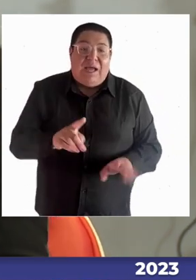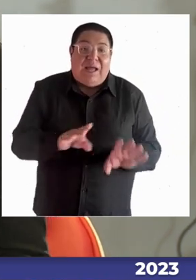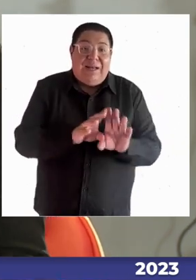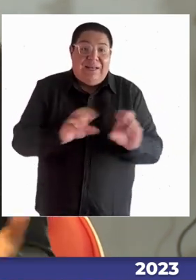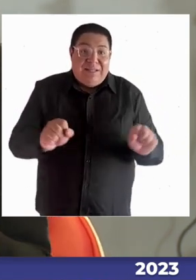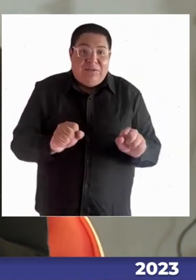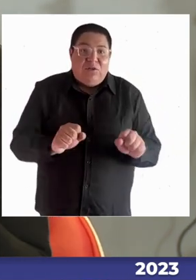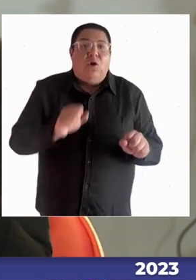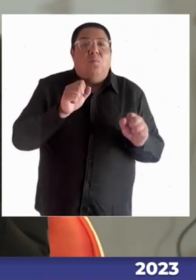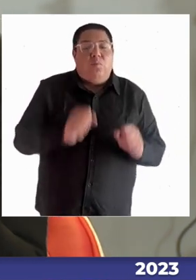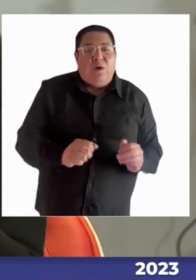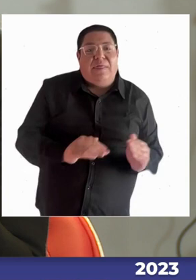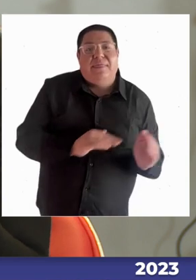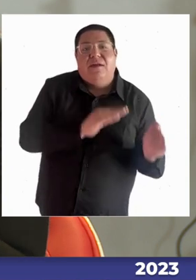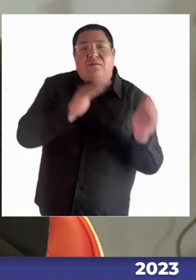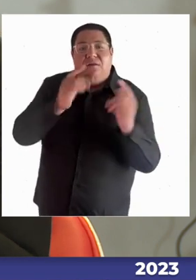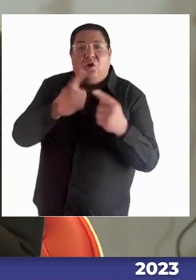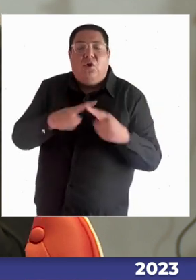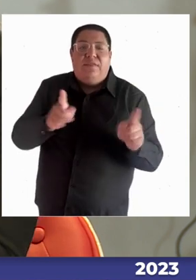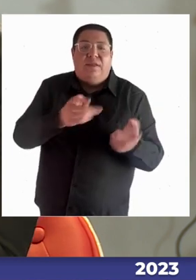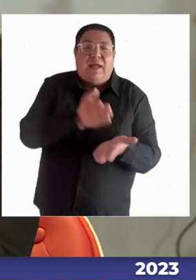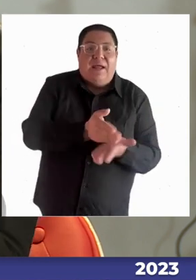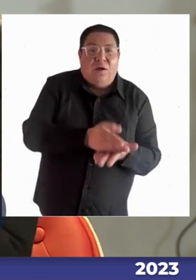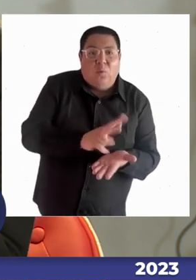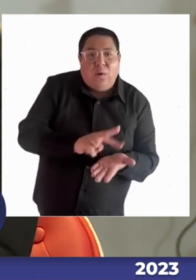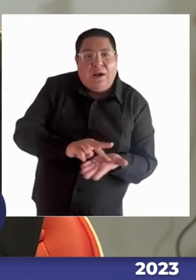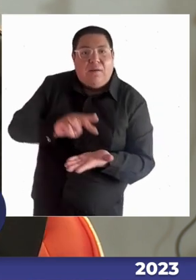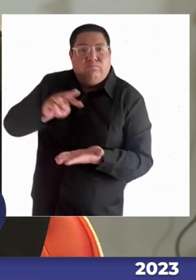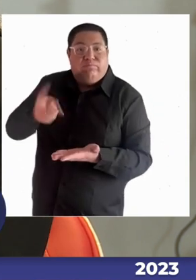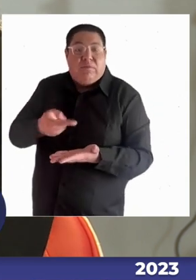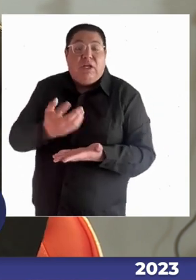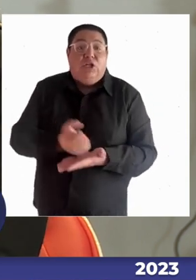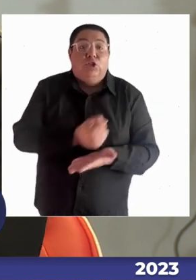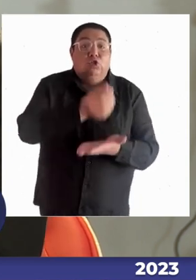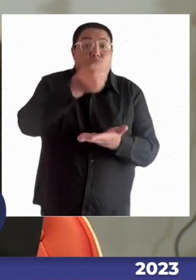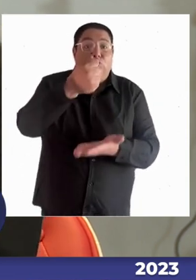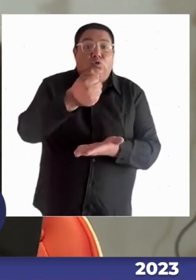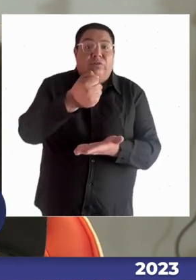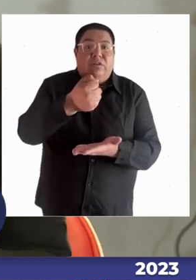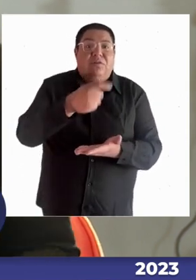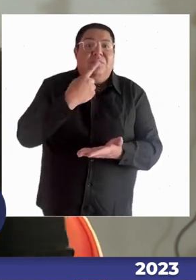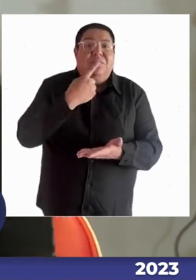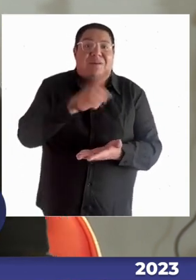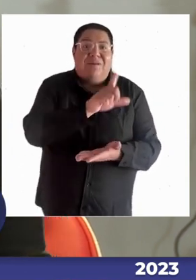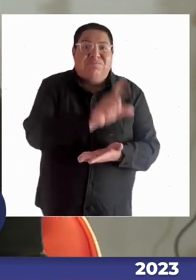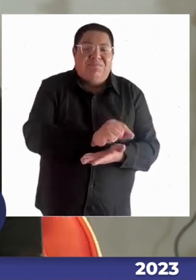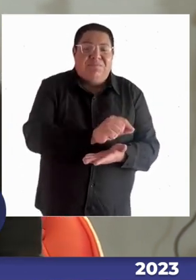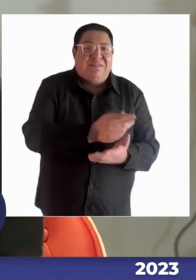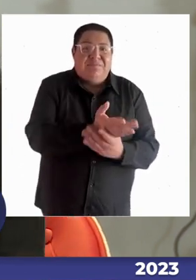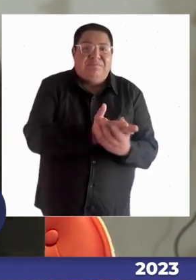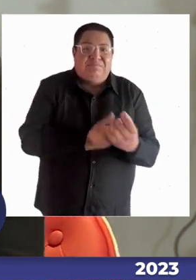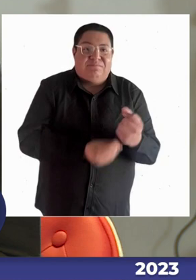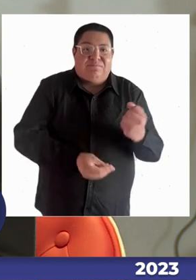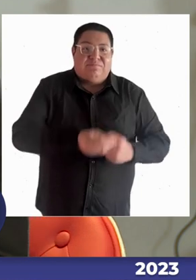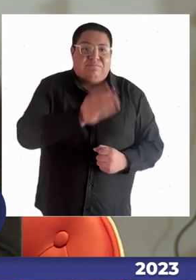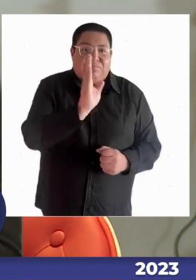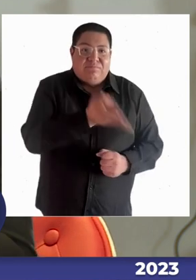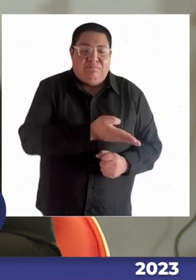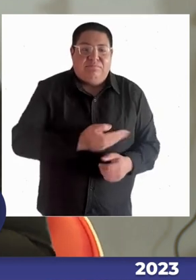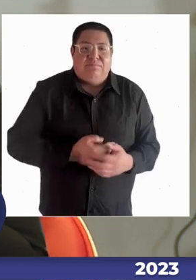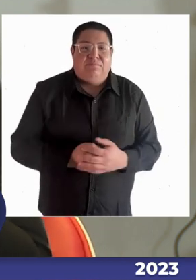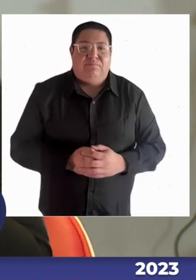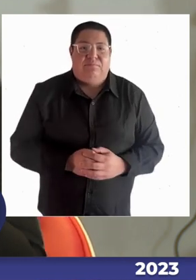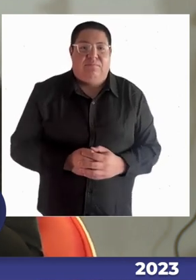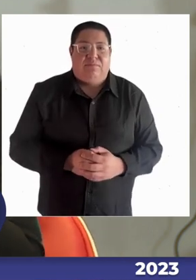a su escuela de origen. Y eso en términos de subvención se podría decir que se castiga, porque se elimina la subvención. Entonces, estamos